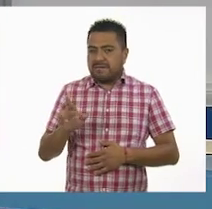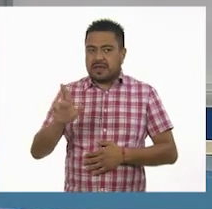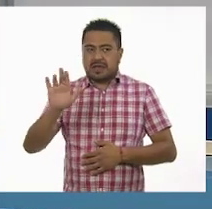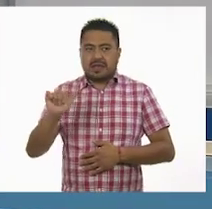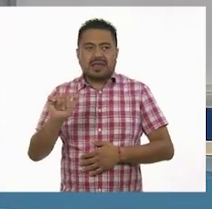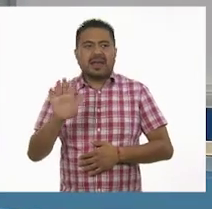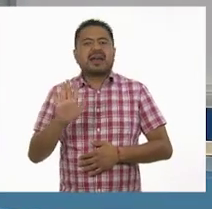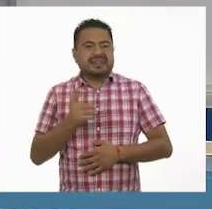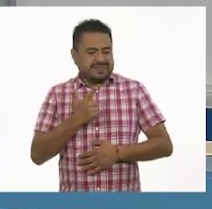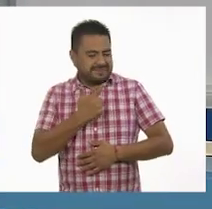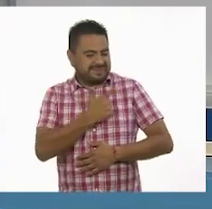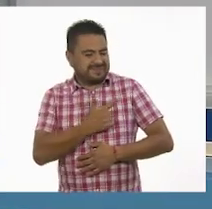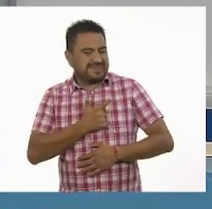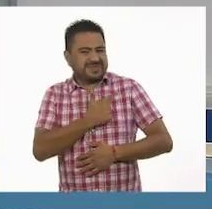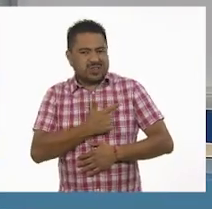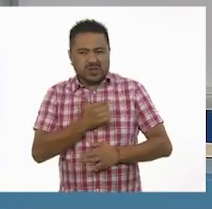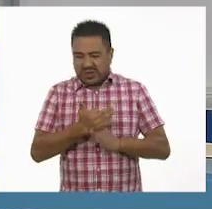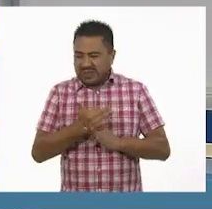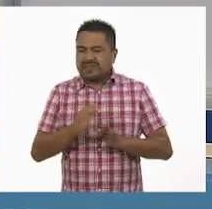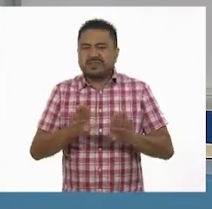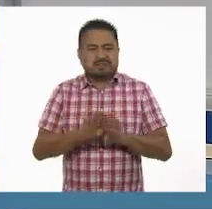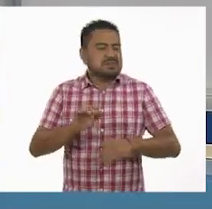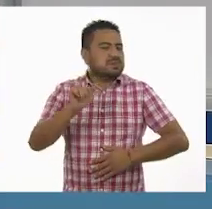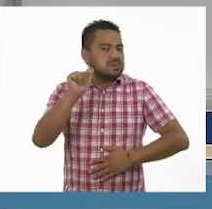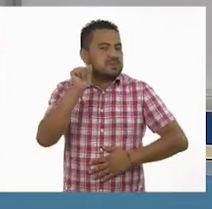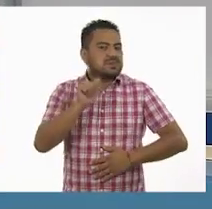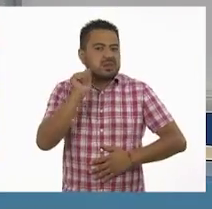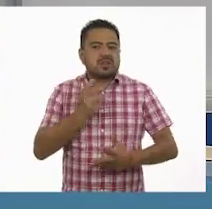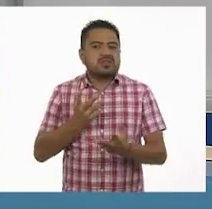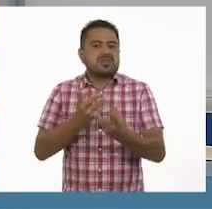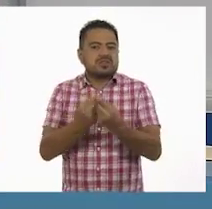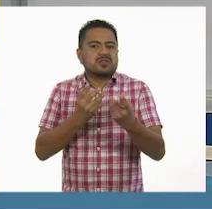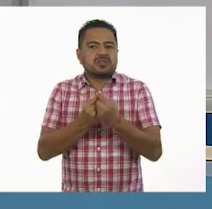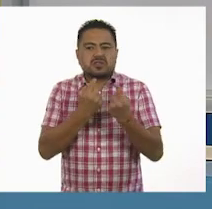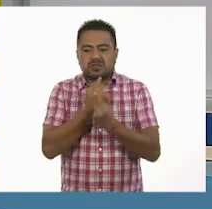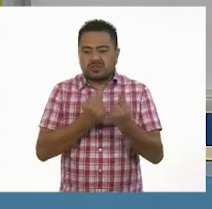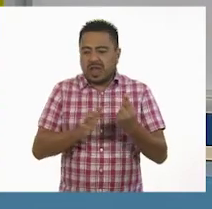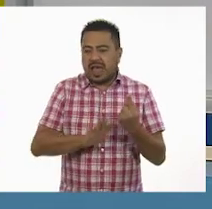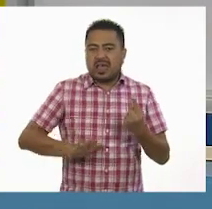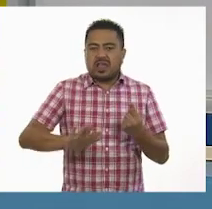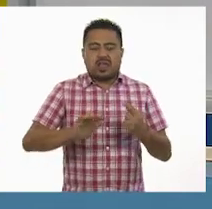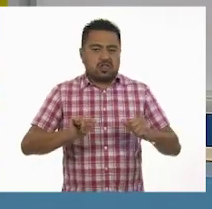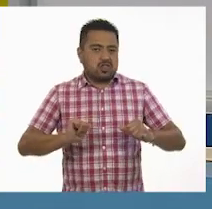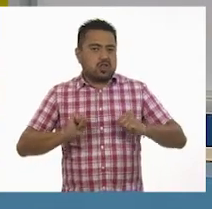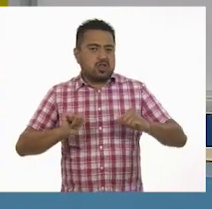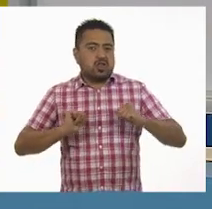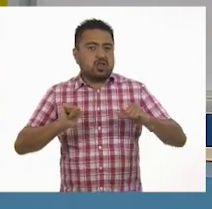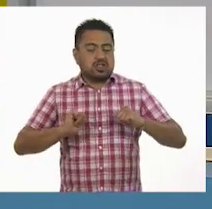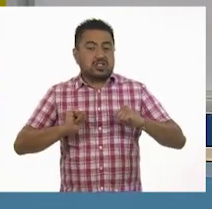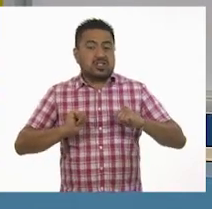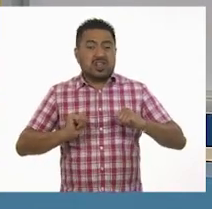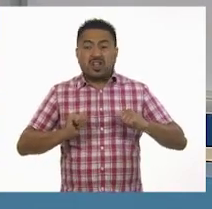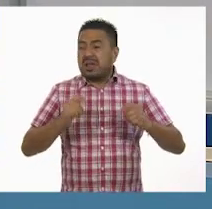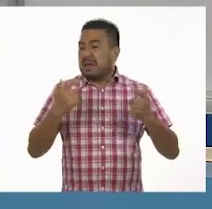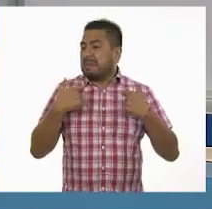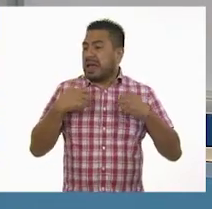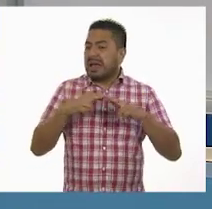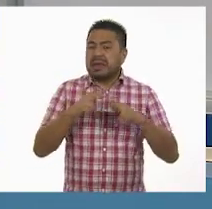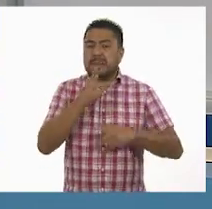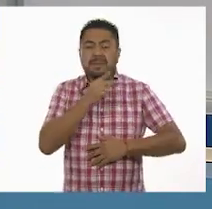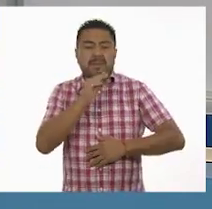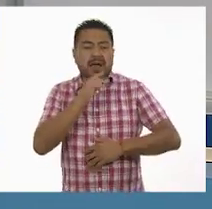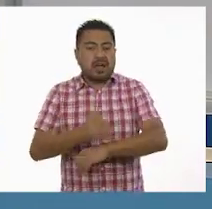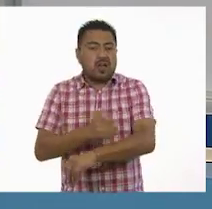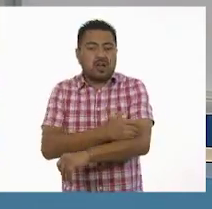Ay, qué gusto, María, con el gusto de siempre, de estar con todos los niños, niñas, adolescentes, docentes, papitos que nos